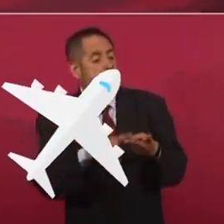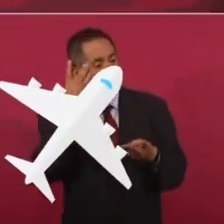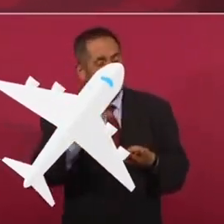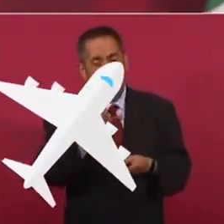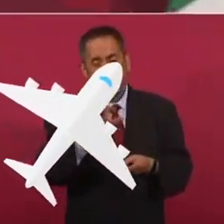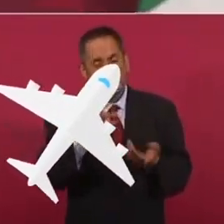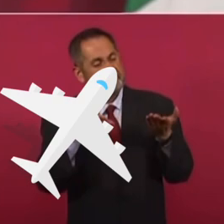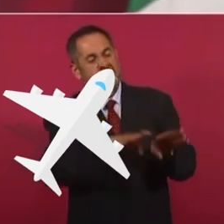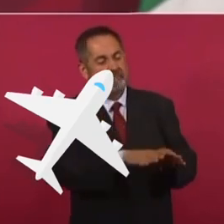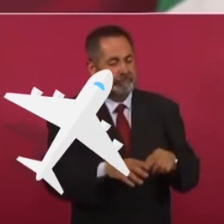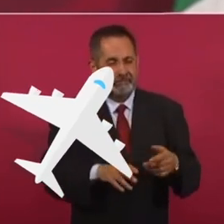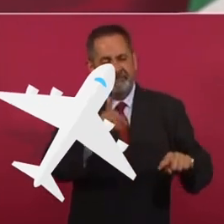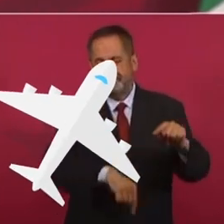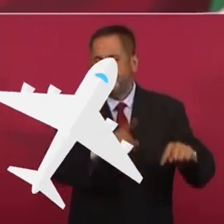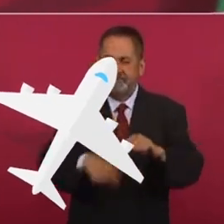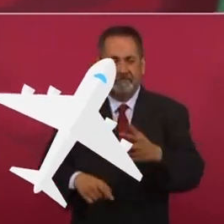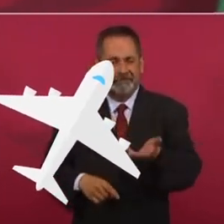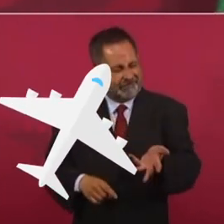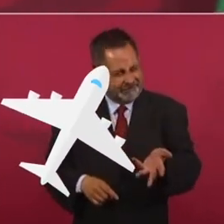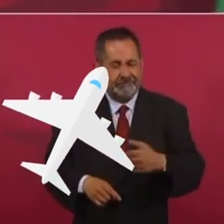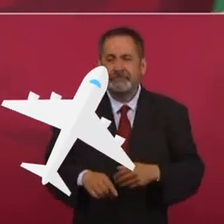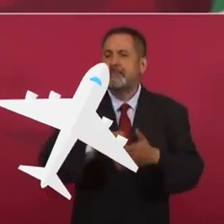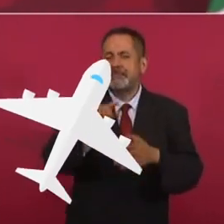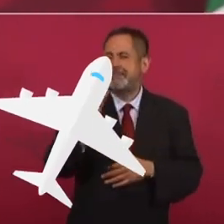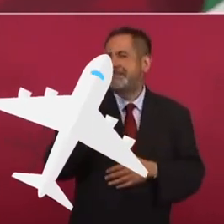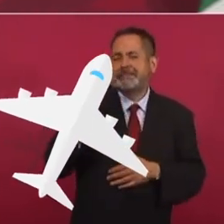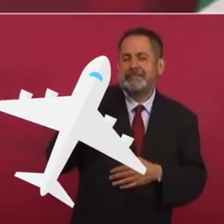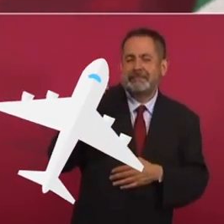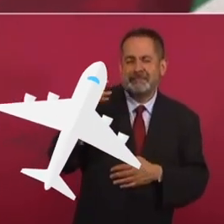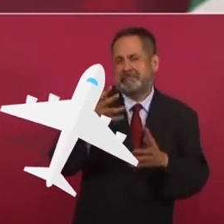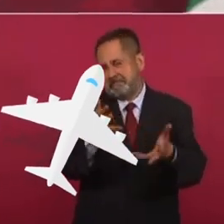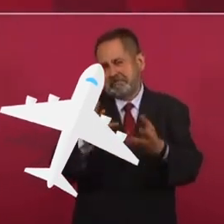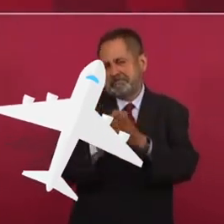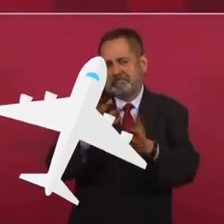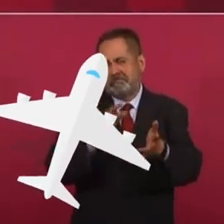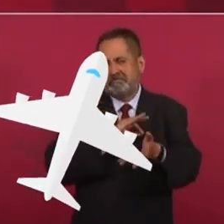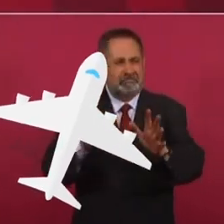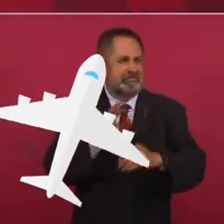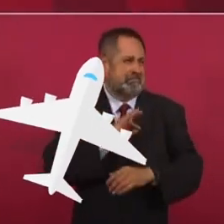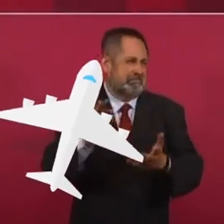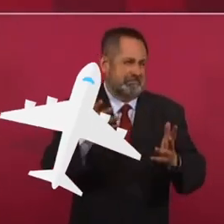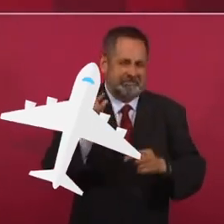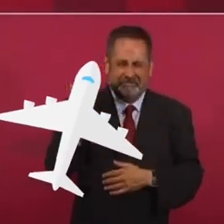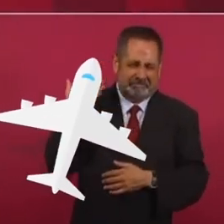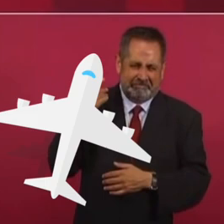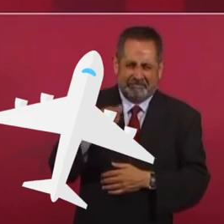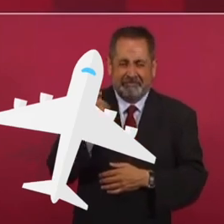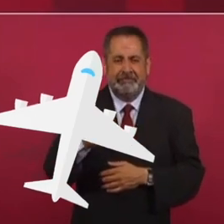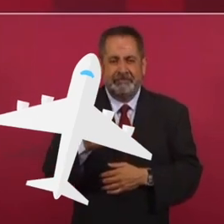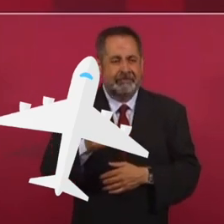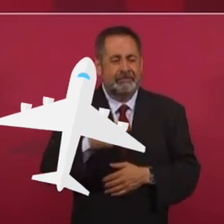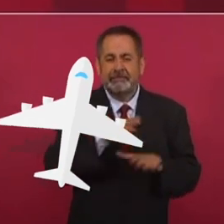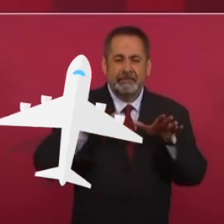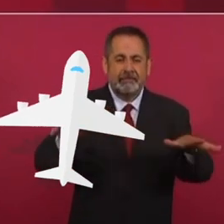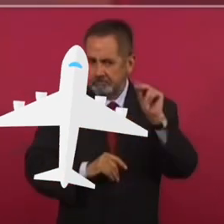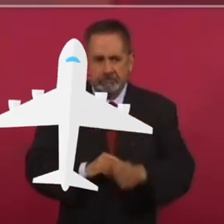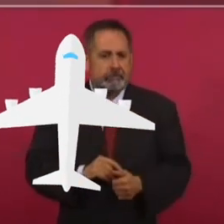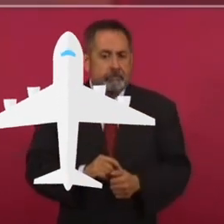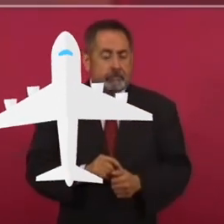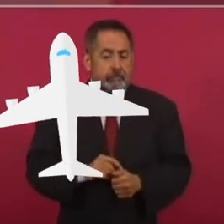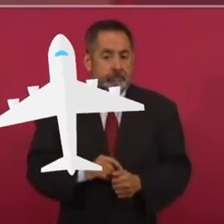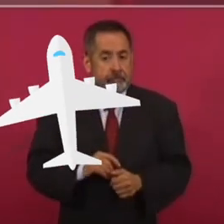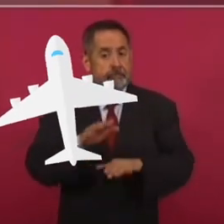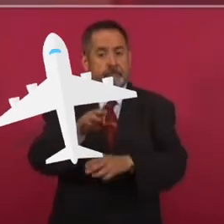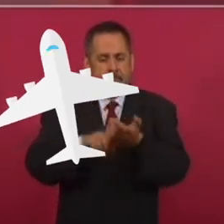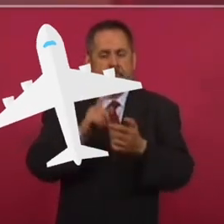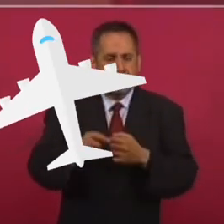aeropuerto de Santa Lucía. Acababan de hacer relativamente, hace poco, la terminal 2. Y